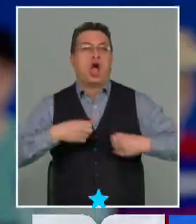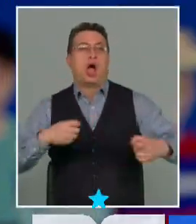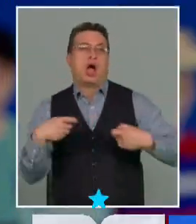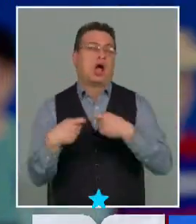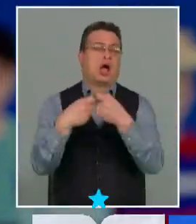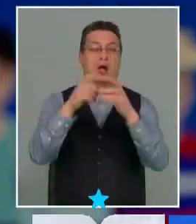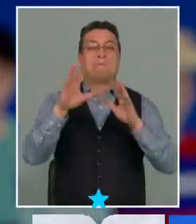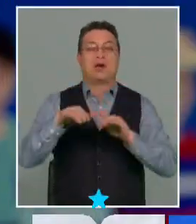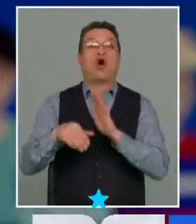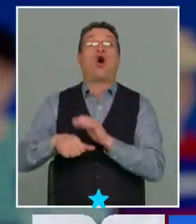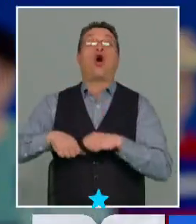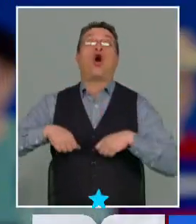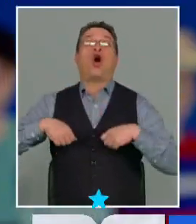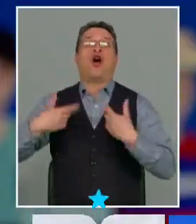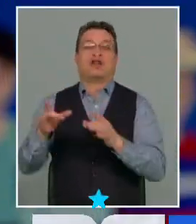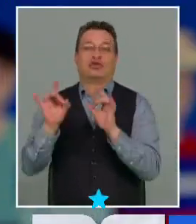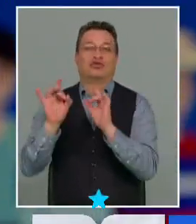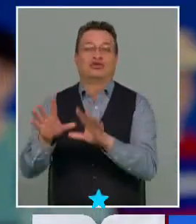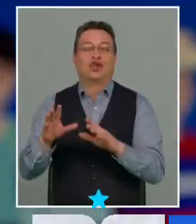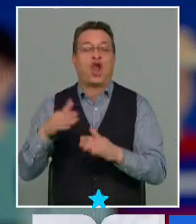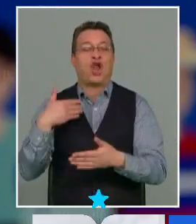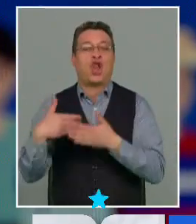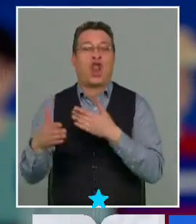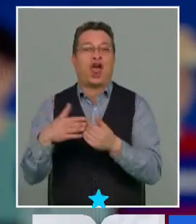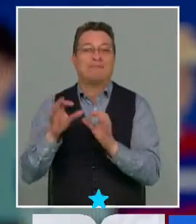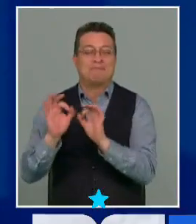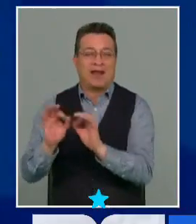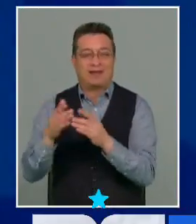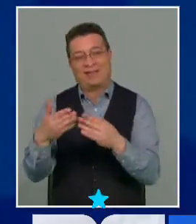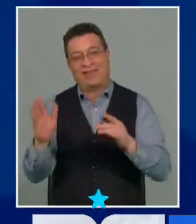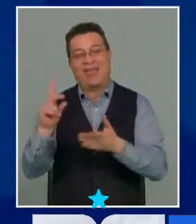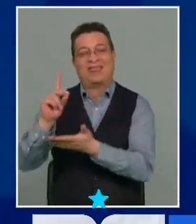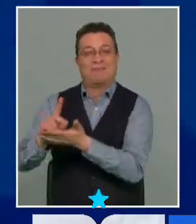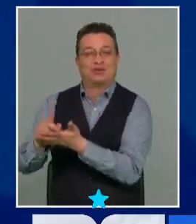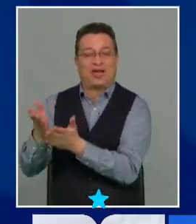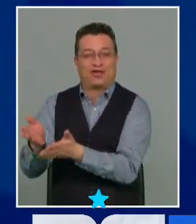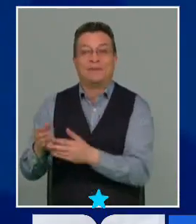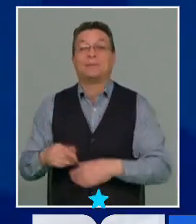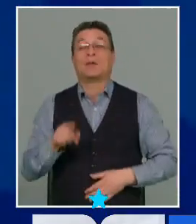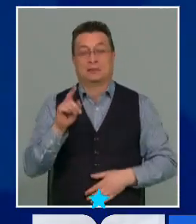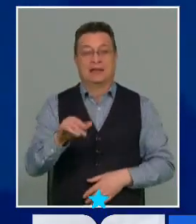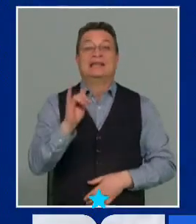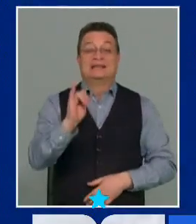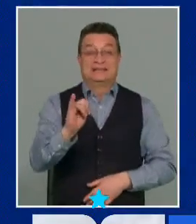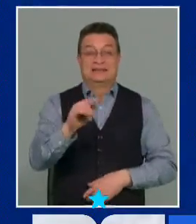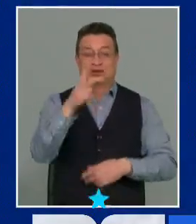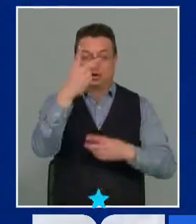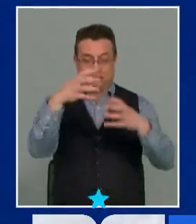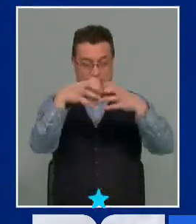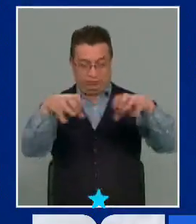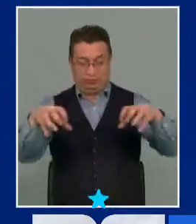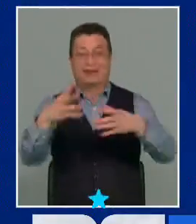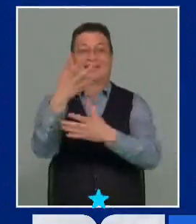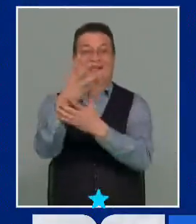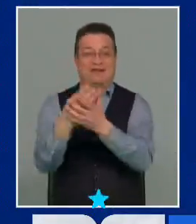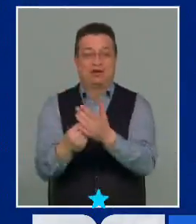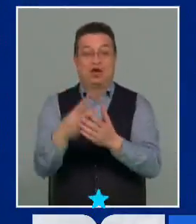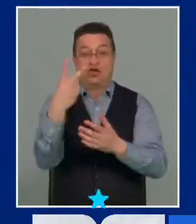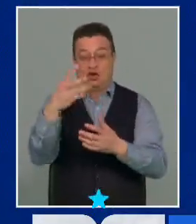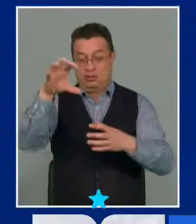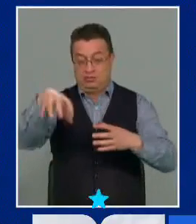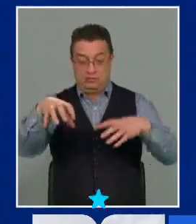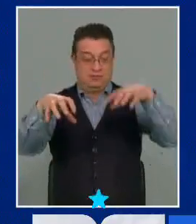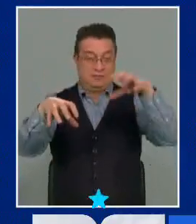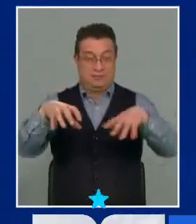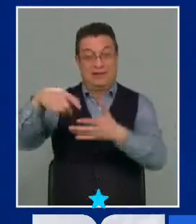la juventud normalmente desarrolla. Tomás. Sí, se acaba el efecto espejo. ¿Qué significa esto? Que ambas cámaras hoy